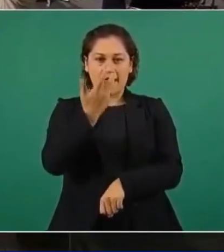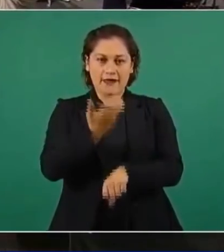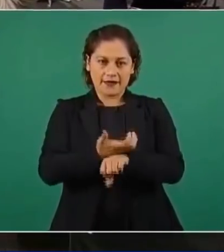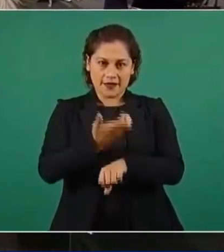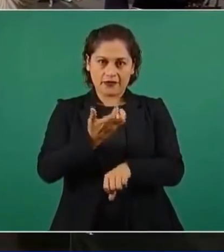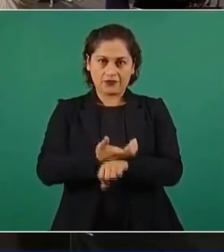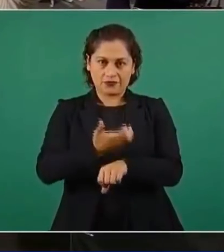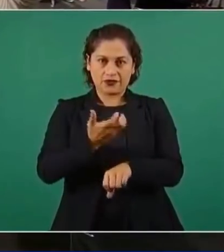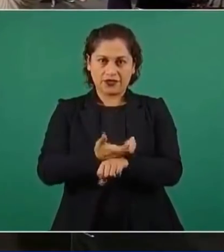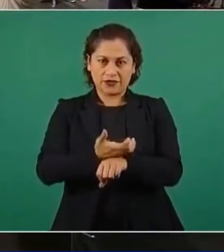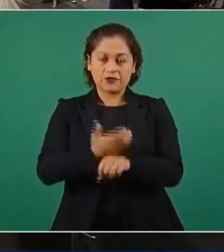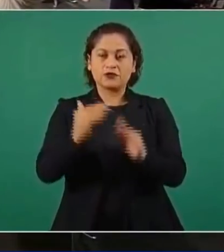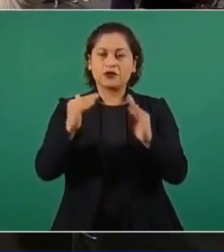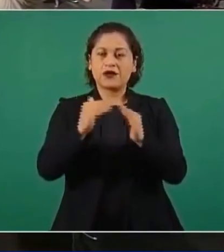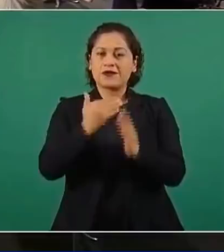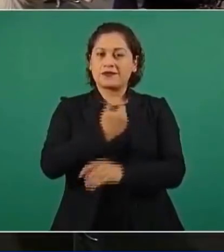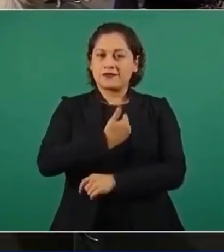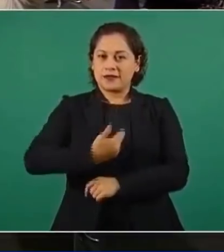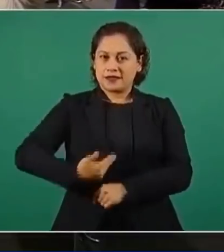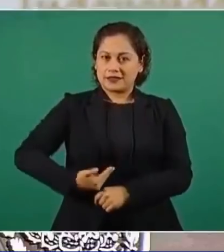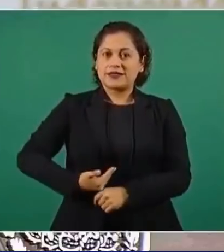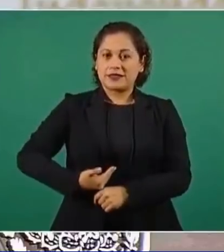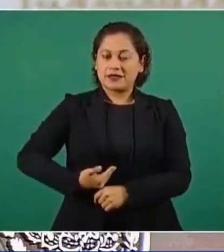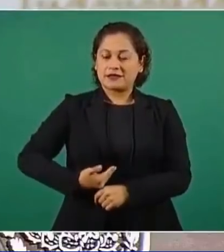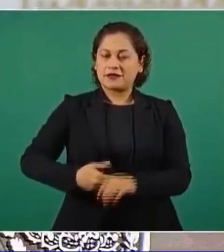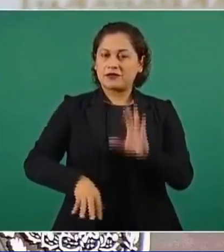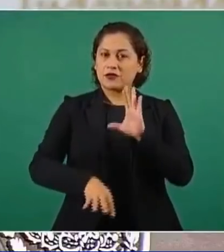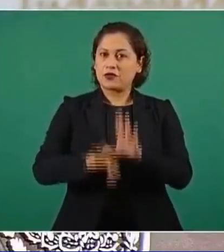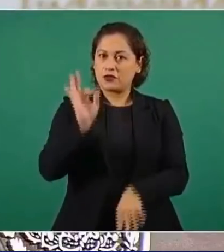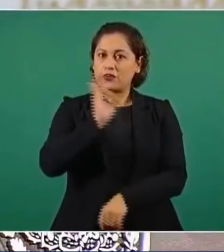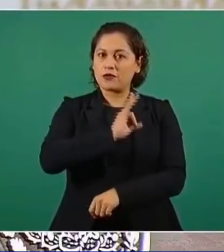porque yo creo que viene al caso.